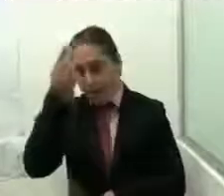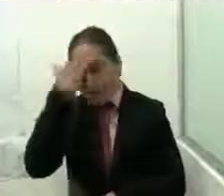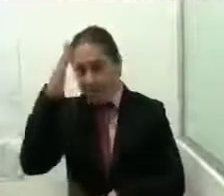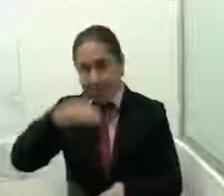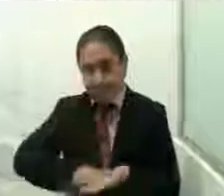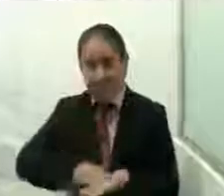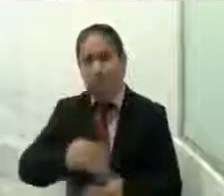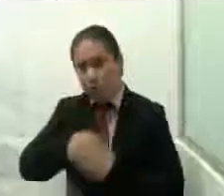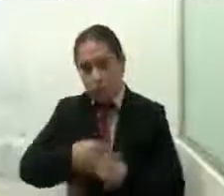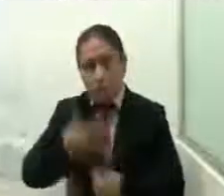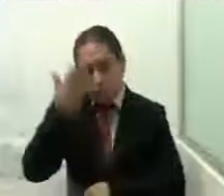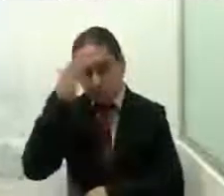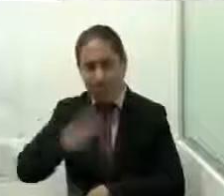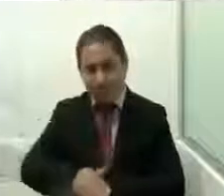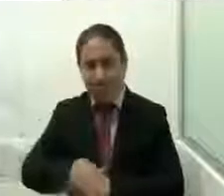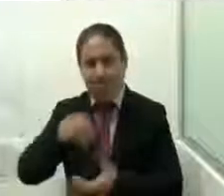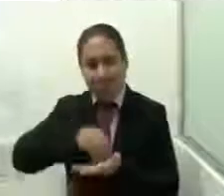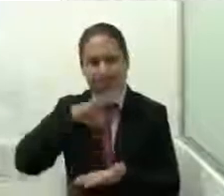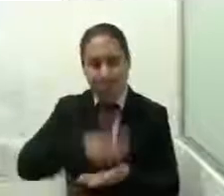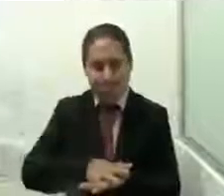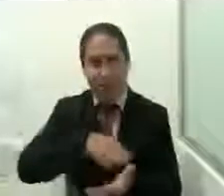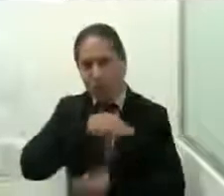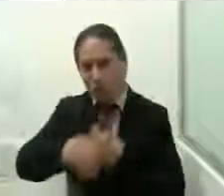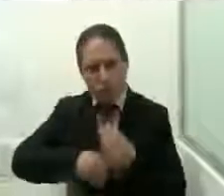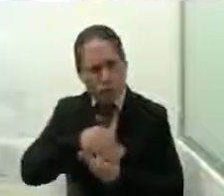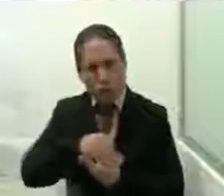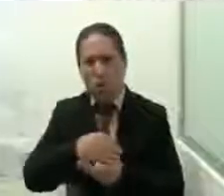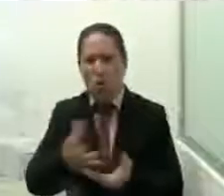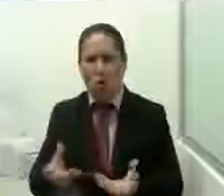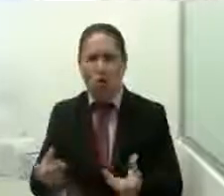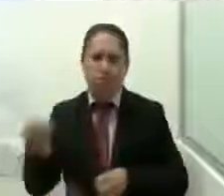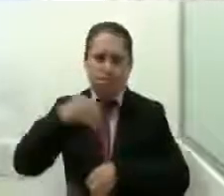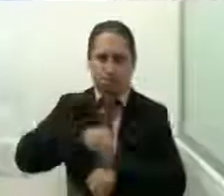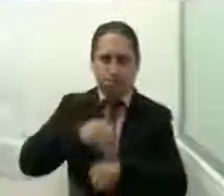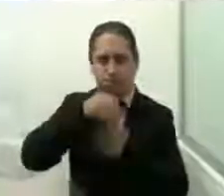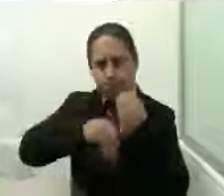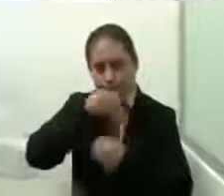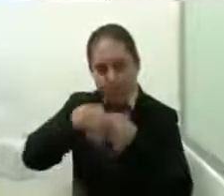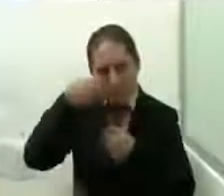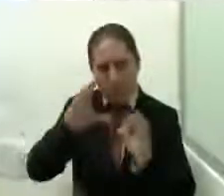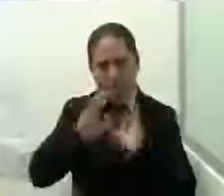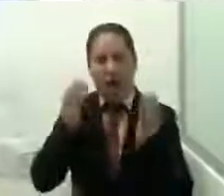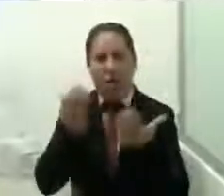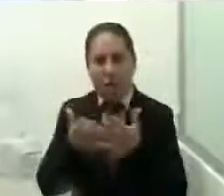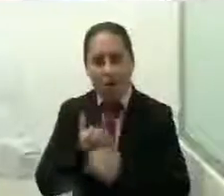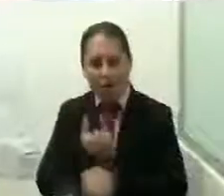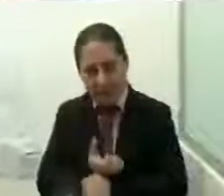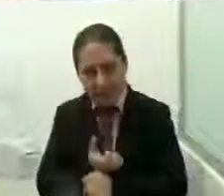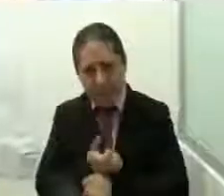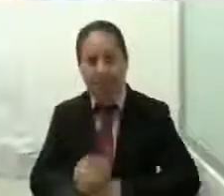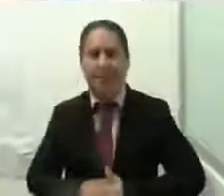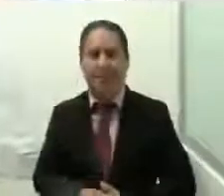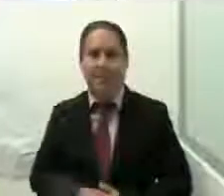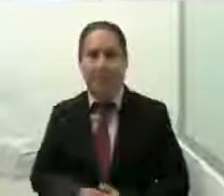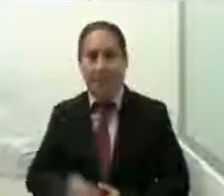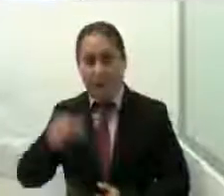manifestado a fin de que las intervenciones sean incluidas en el diario de los debates de esta 66 legislatura esta